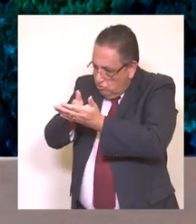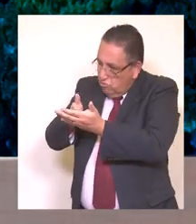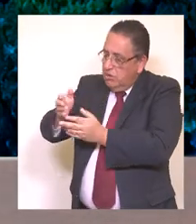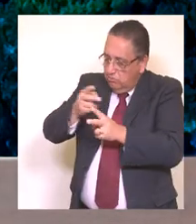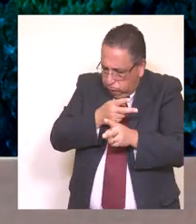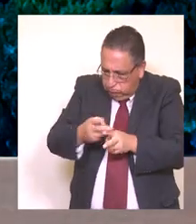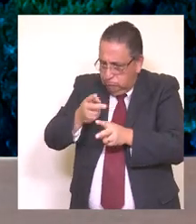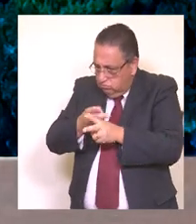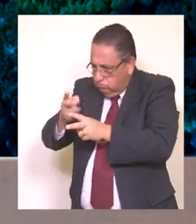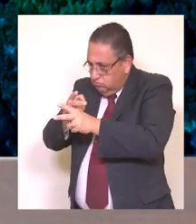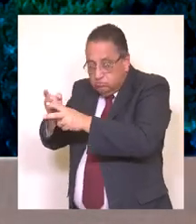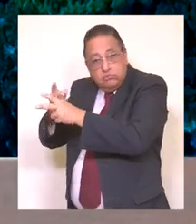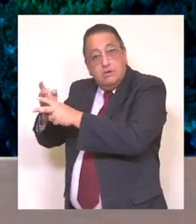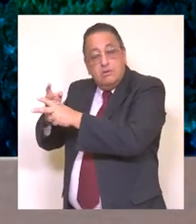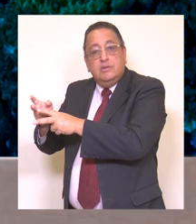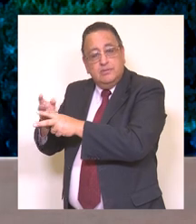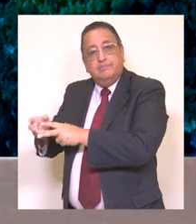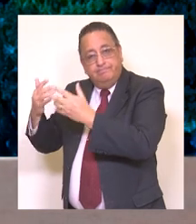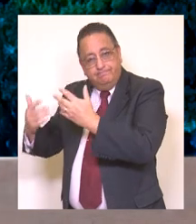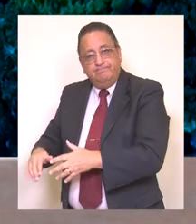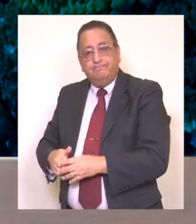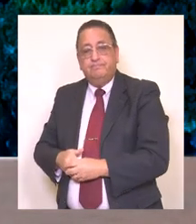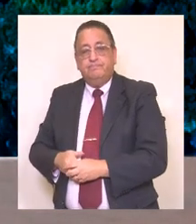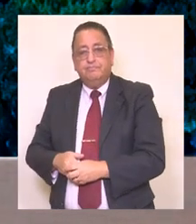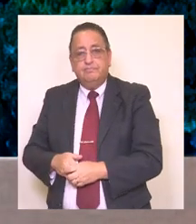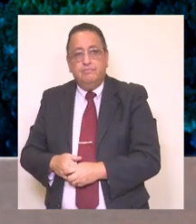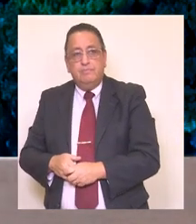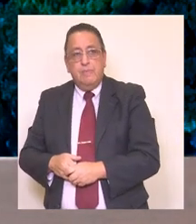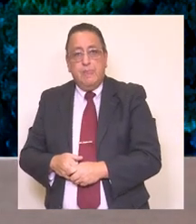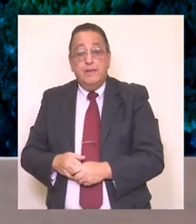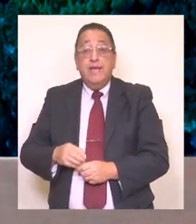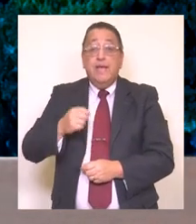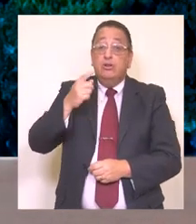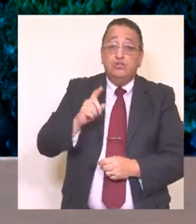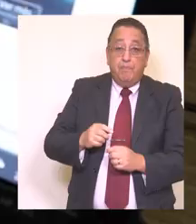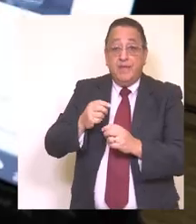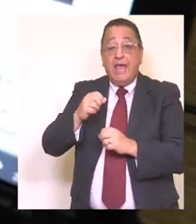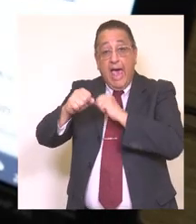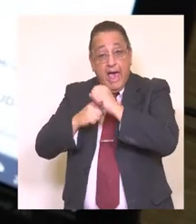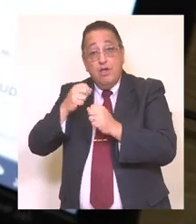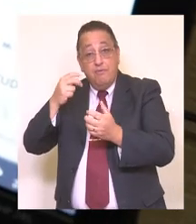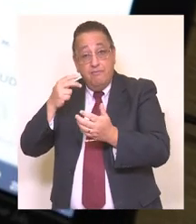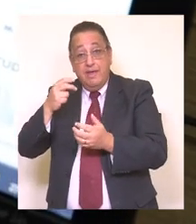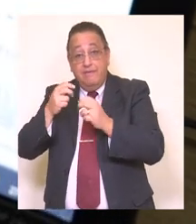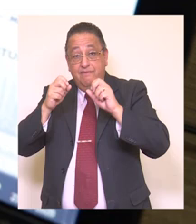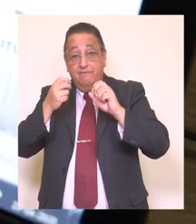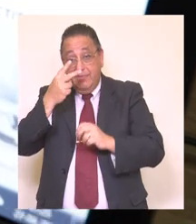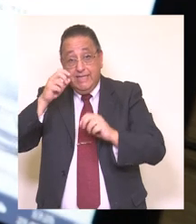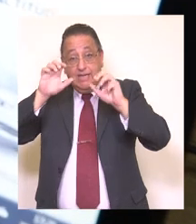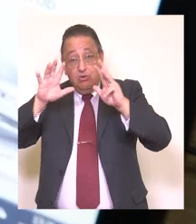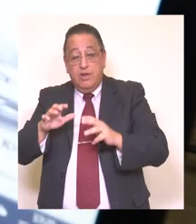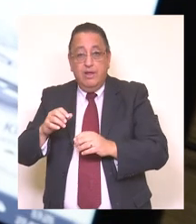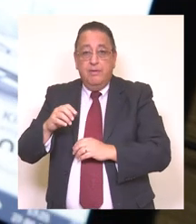Transporte y Telecomunicaciones, señor Jaime Aravena, anunció que se proyecta para Mulchen la instalación